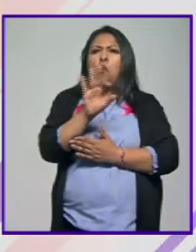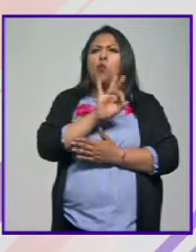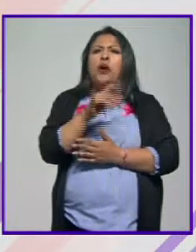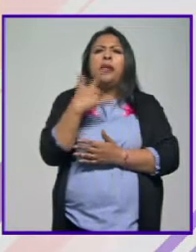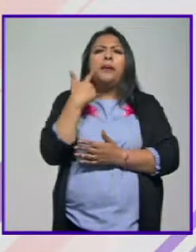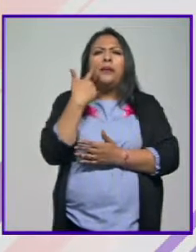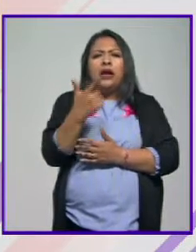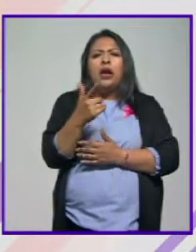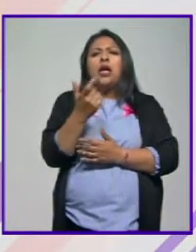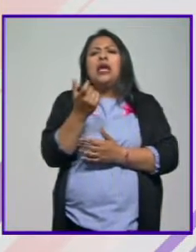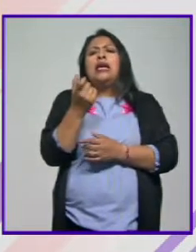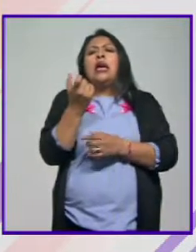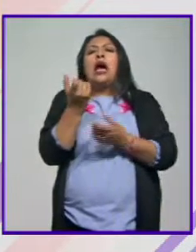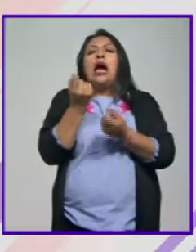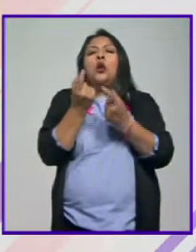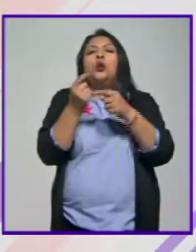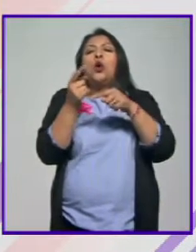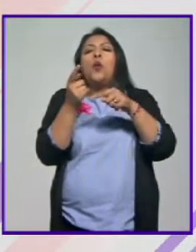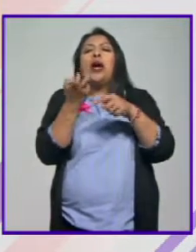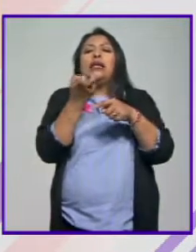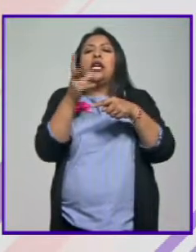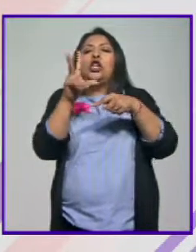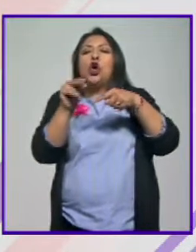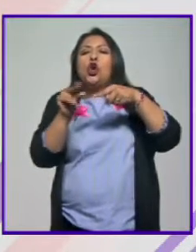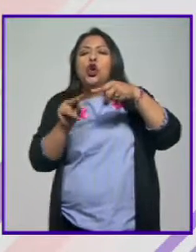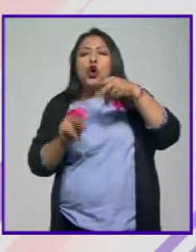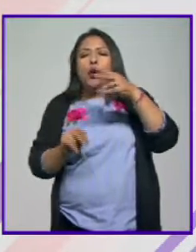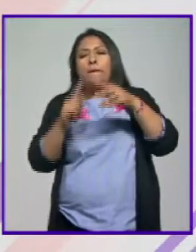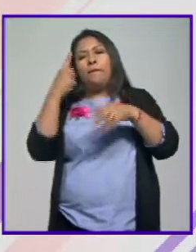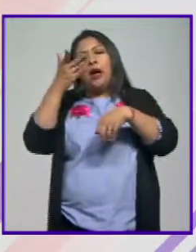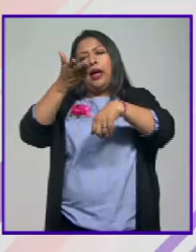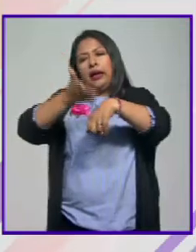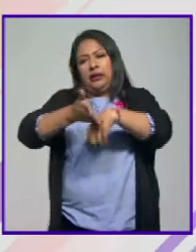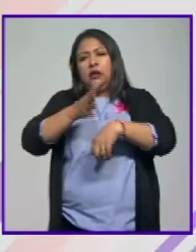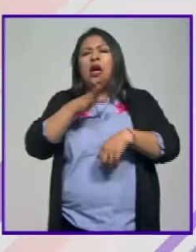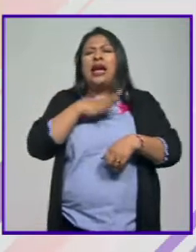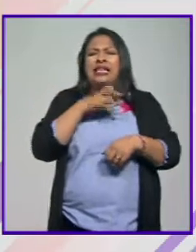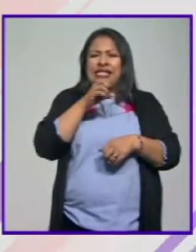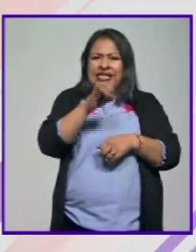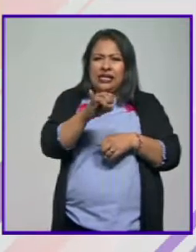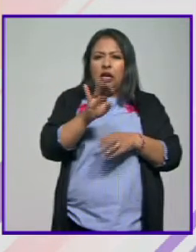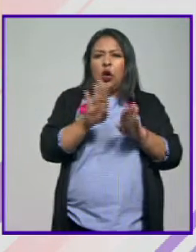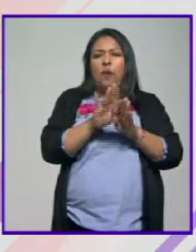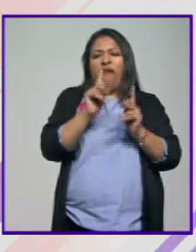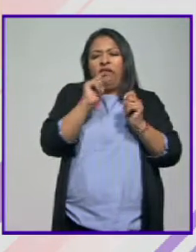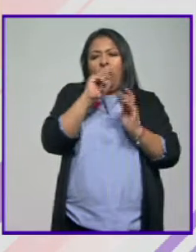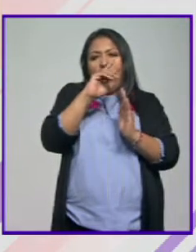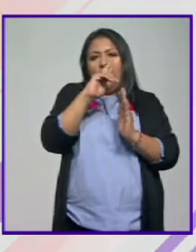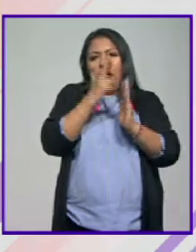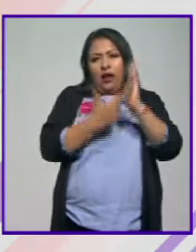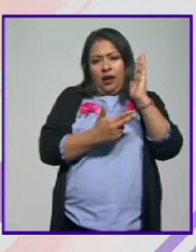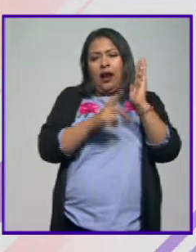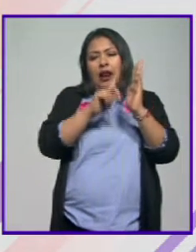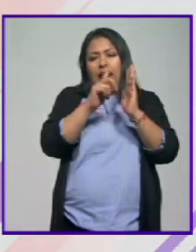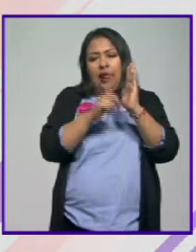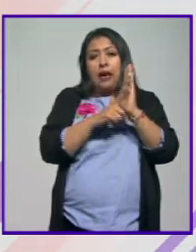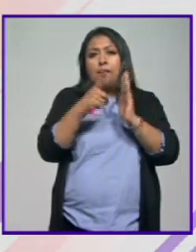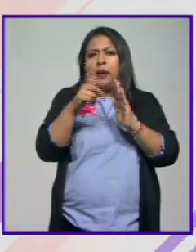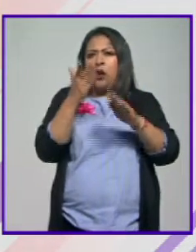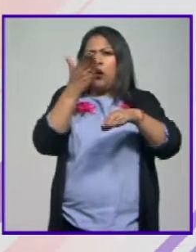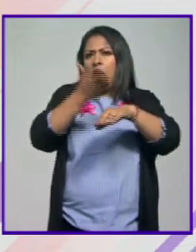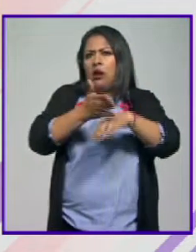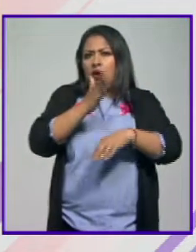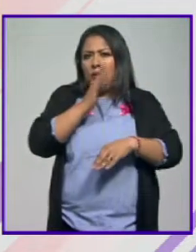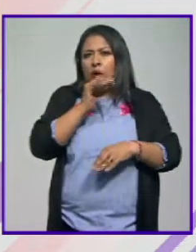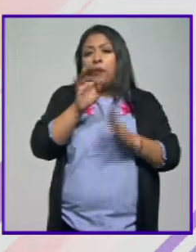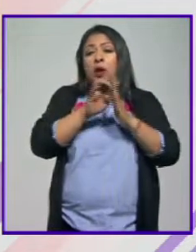consultar las eximentes, son varias exime de la pena. Si hay un delito, pero no se puede aplicar una pena. Y la pena en caso